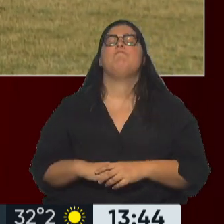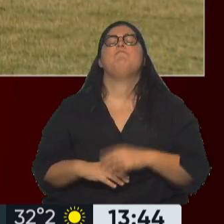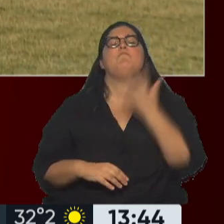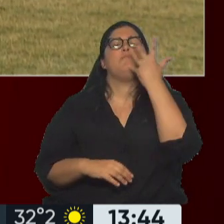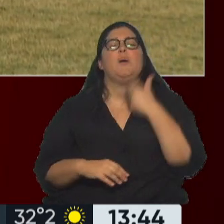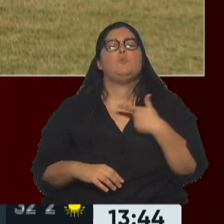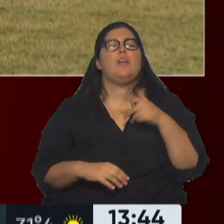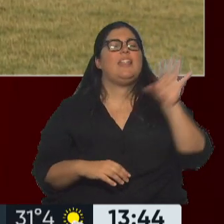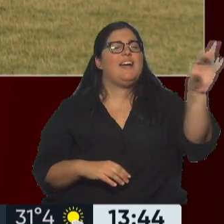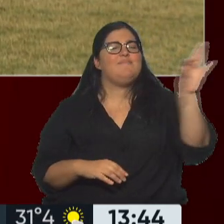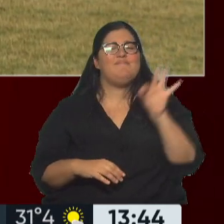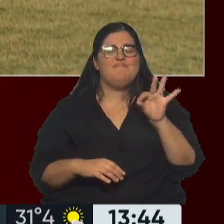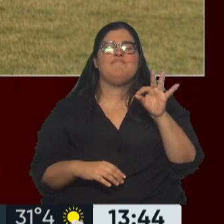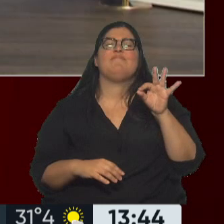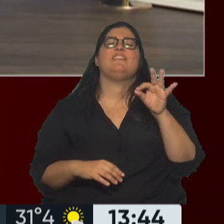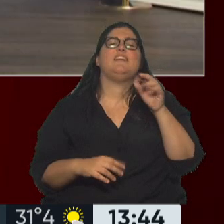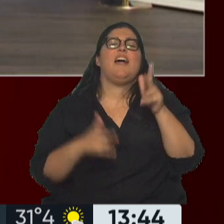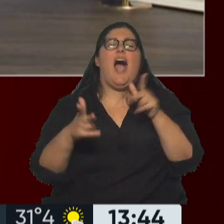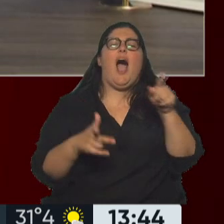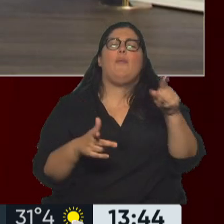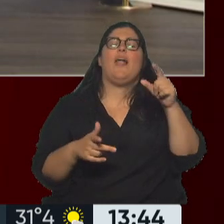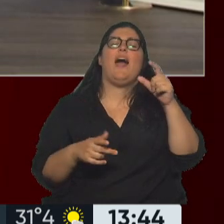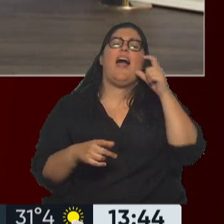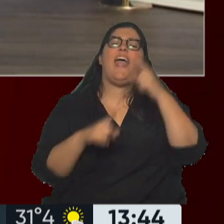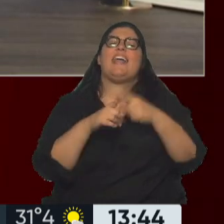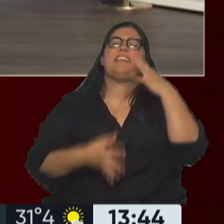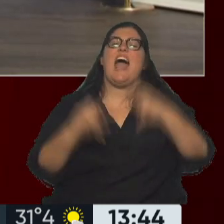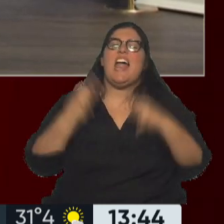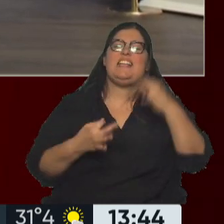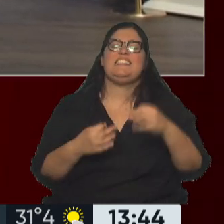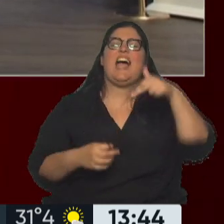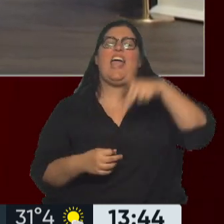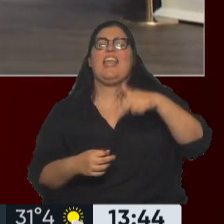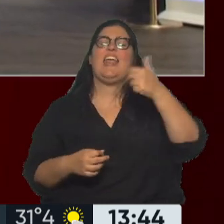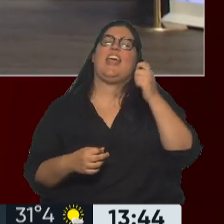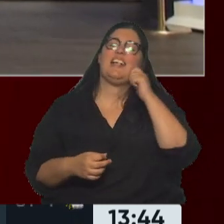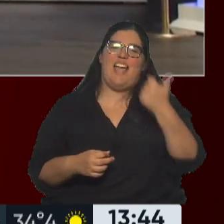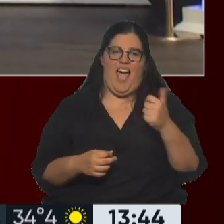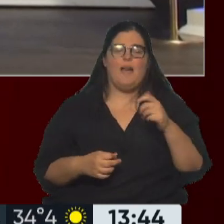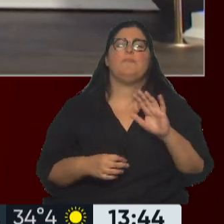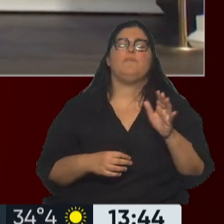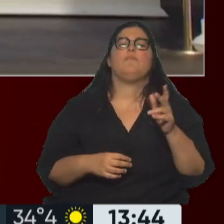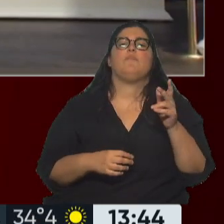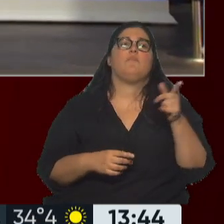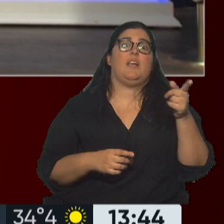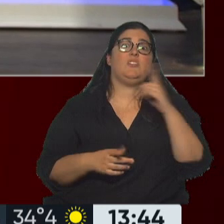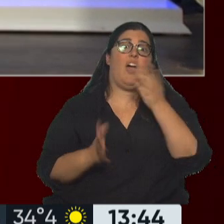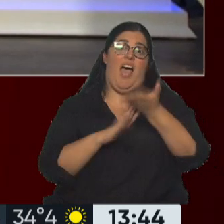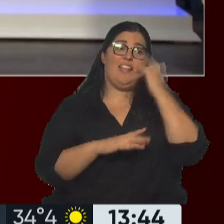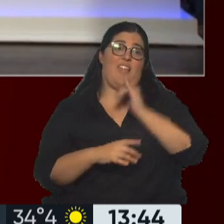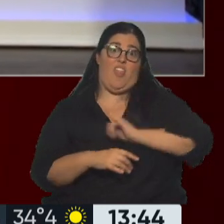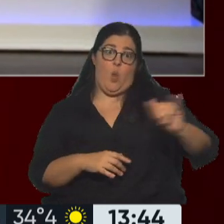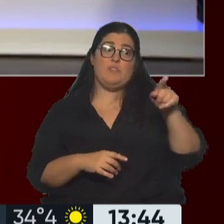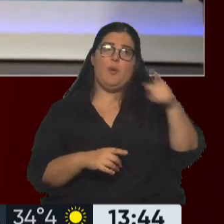Snowden, que es el ex analista de la NSA, la agencia de seguridad, que fue denunciada por espiar a todos los ciudadanos